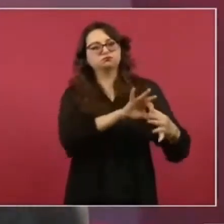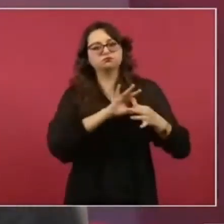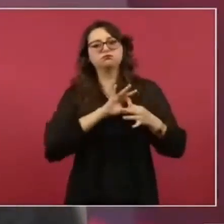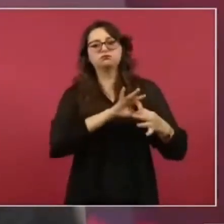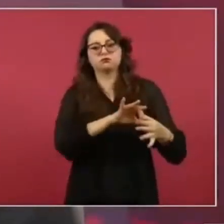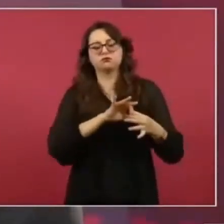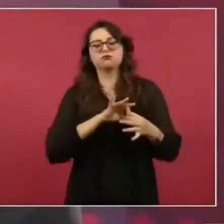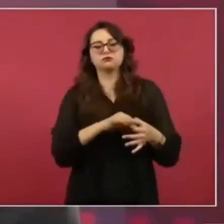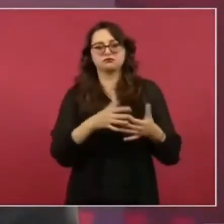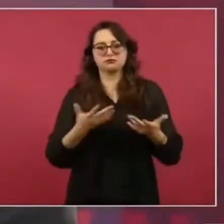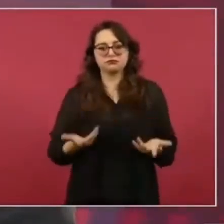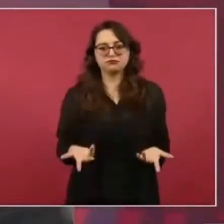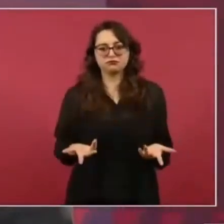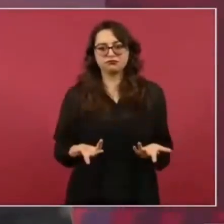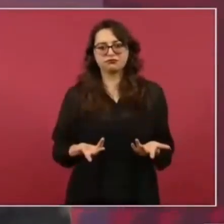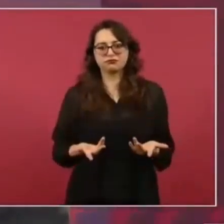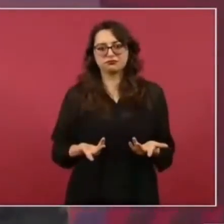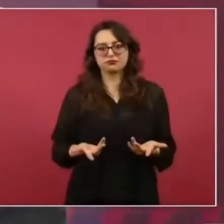de México.